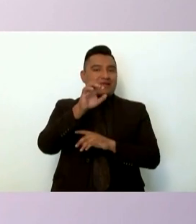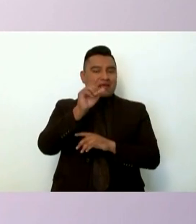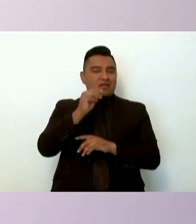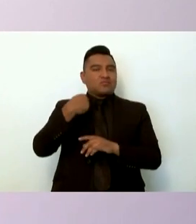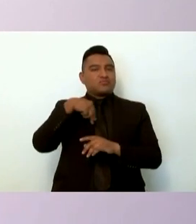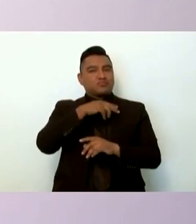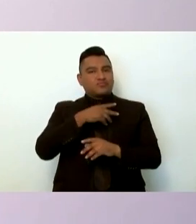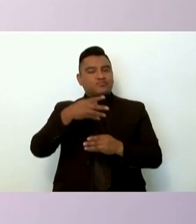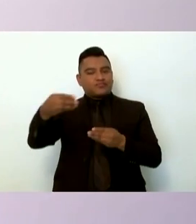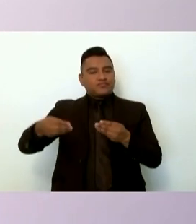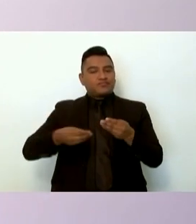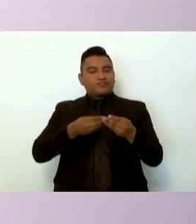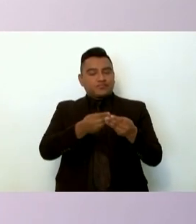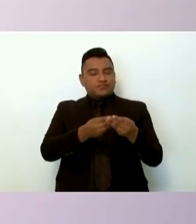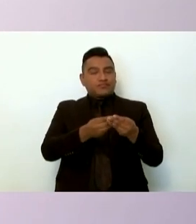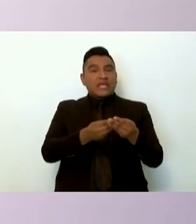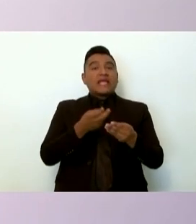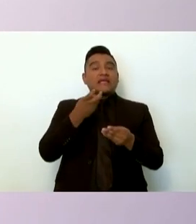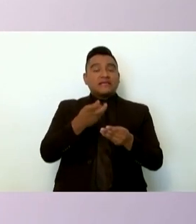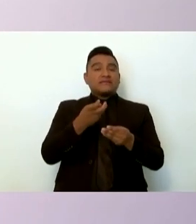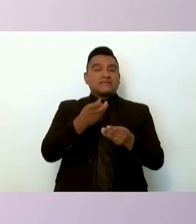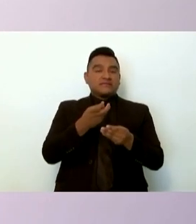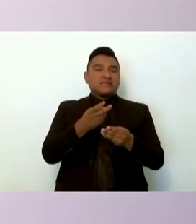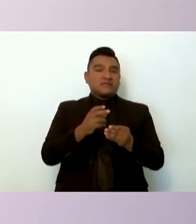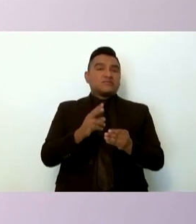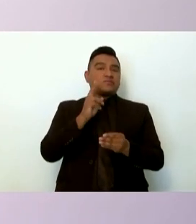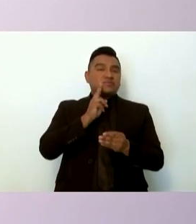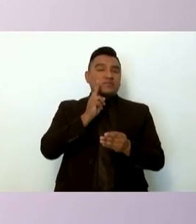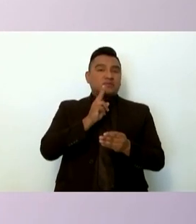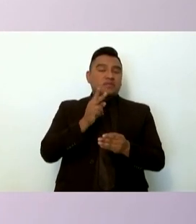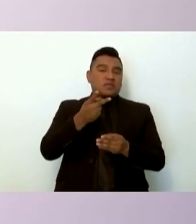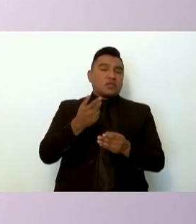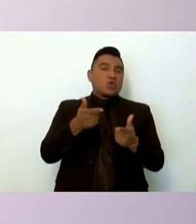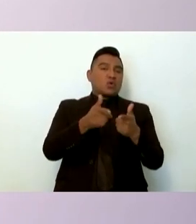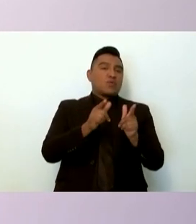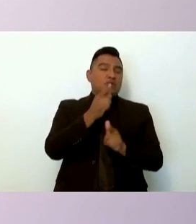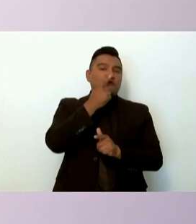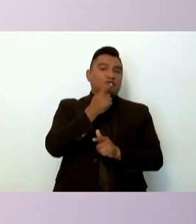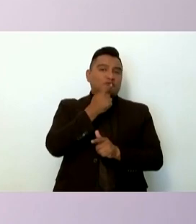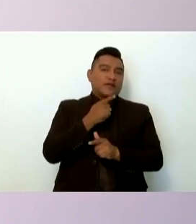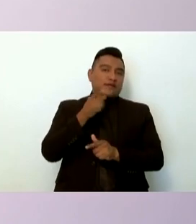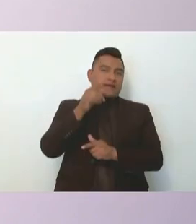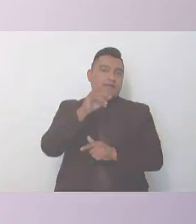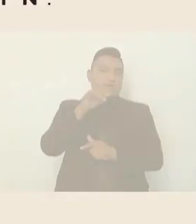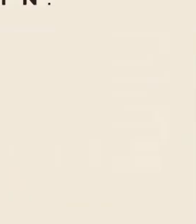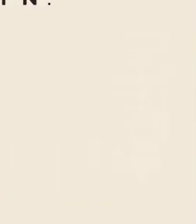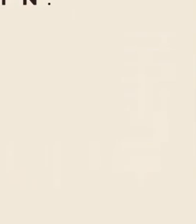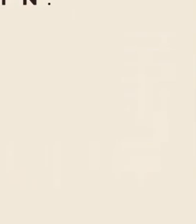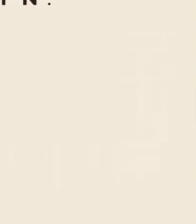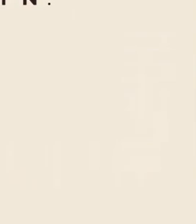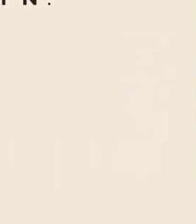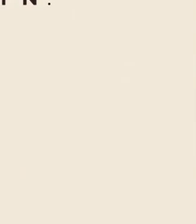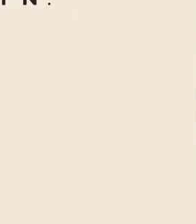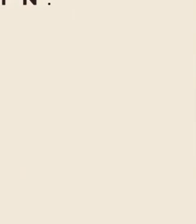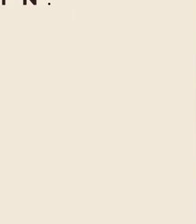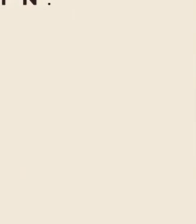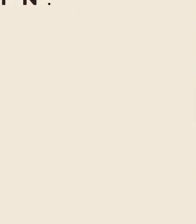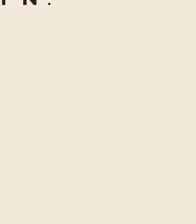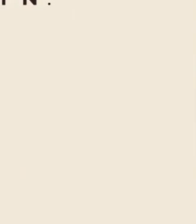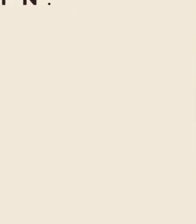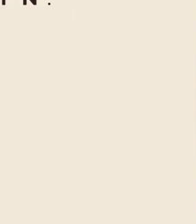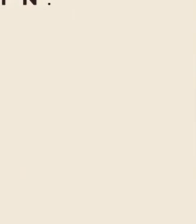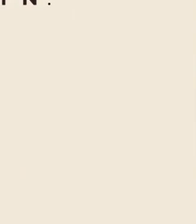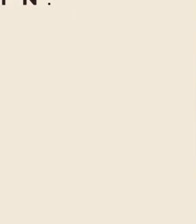Esta es una de las evidencias respecto a la incursión del grupo de los rojos al Iguala en particular esta comunicación captada por la